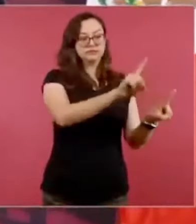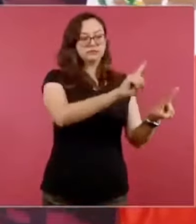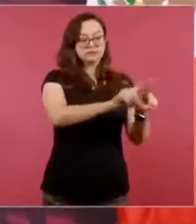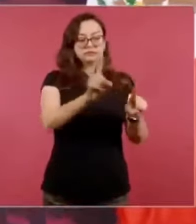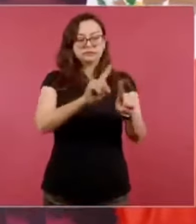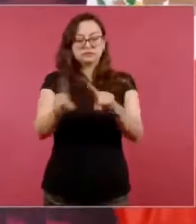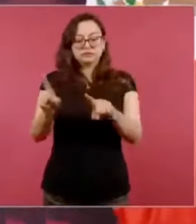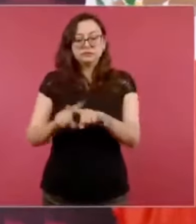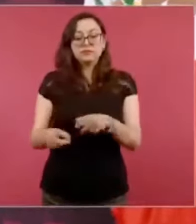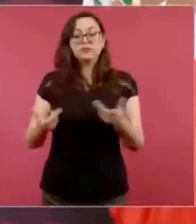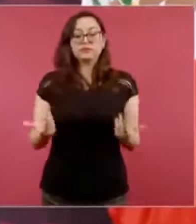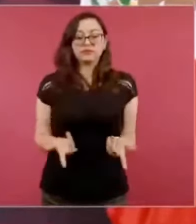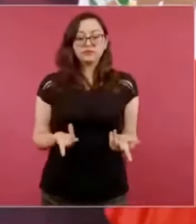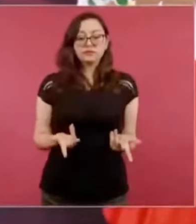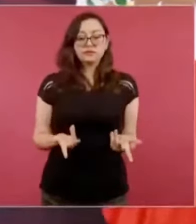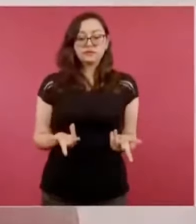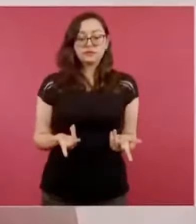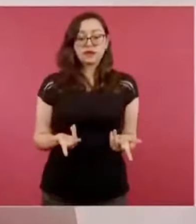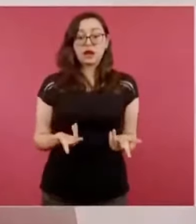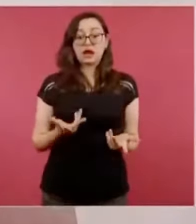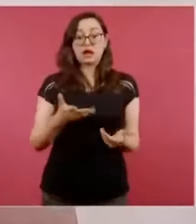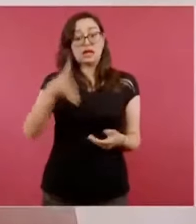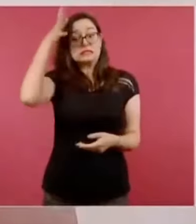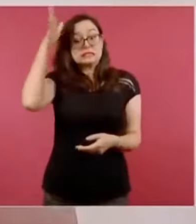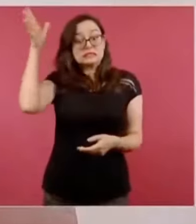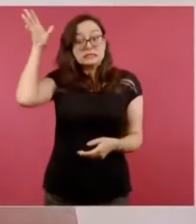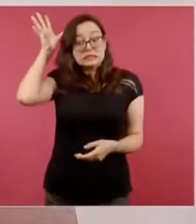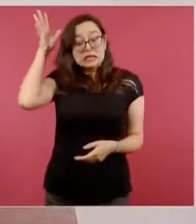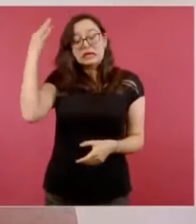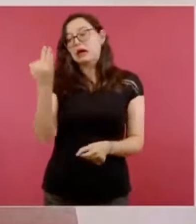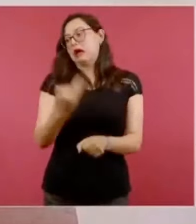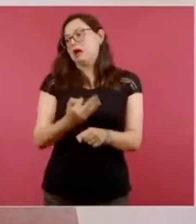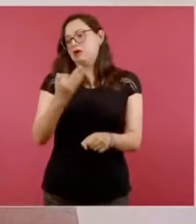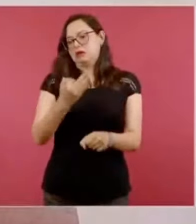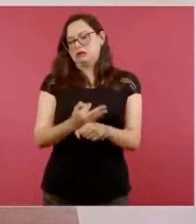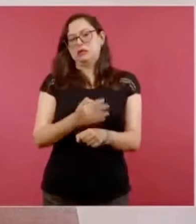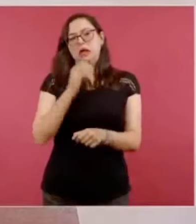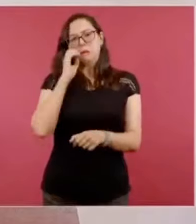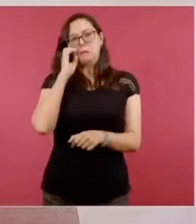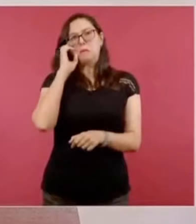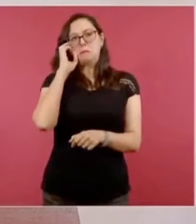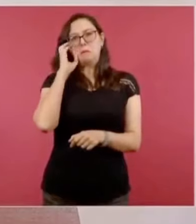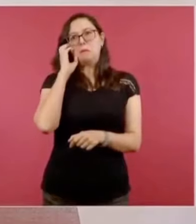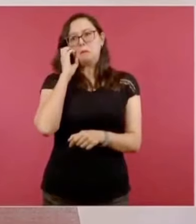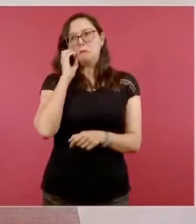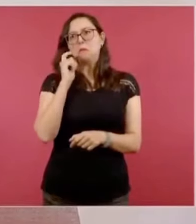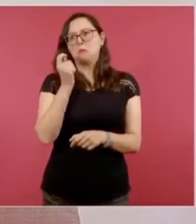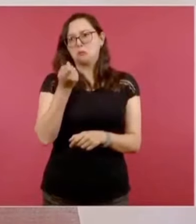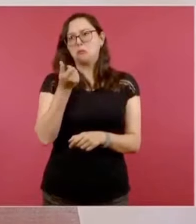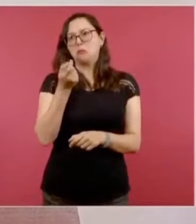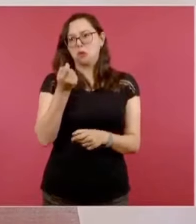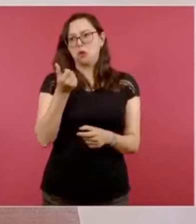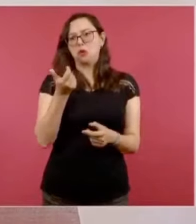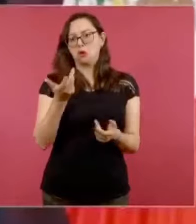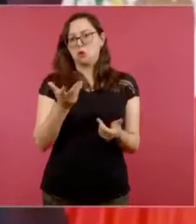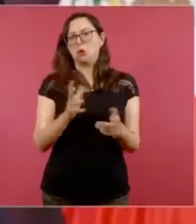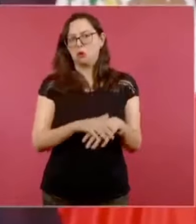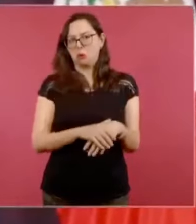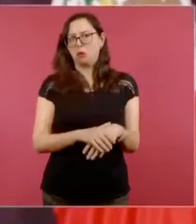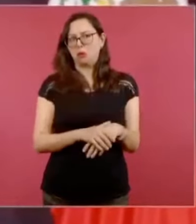más equilibrada y objetiva